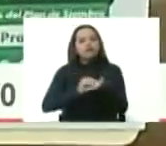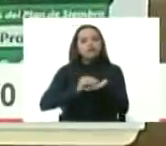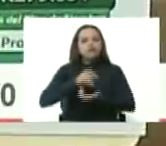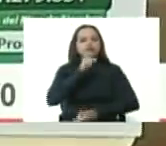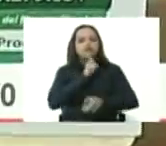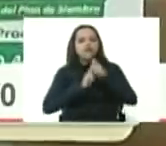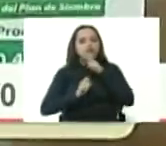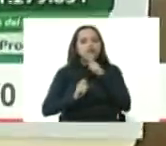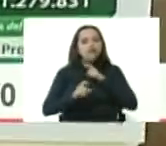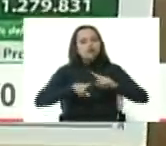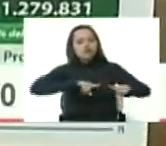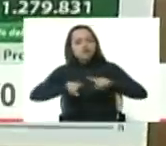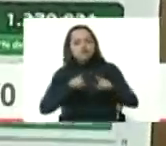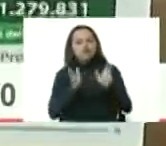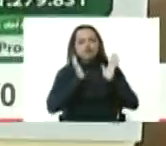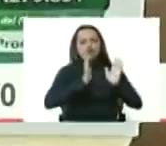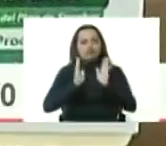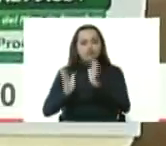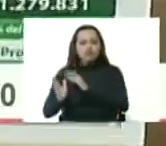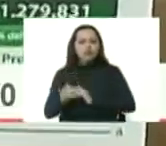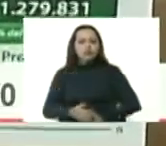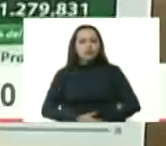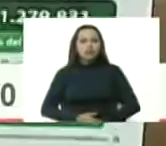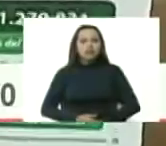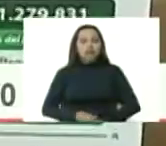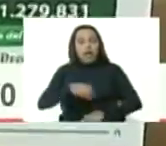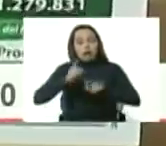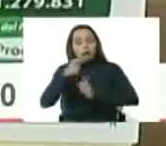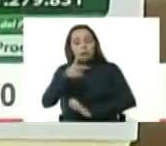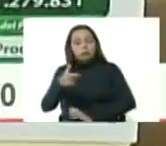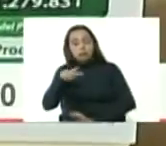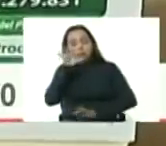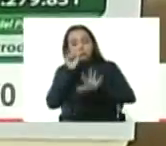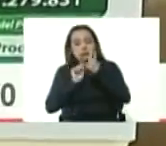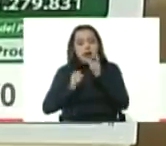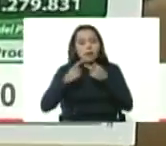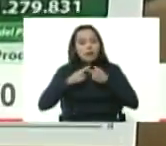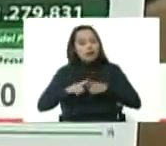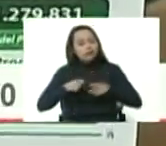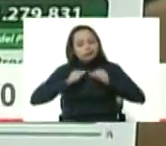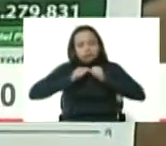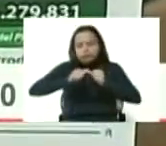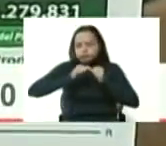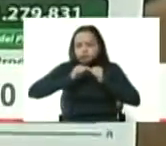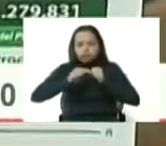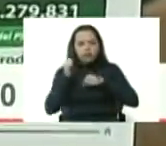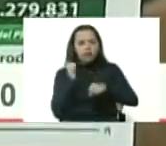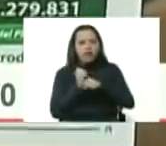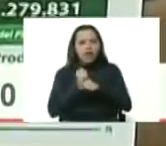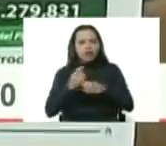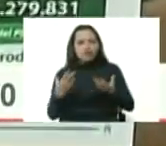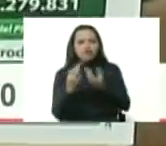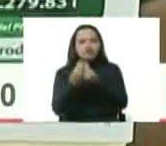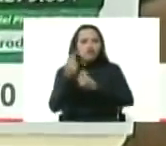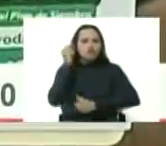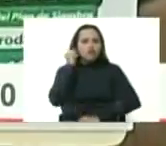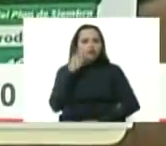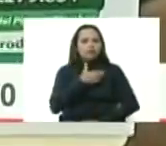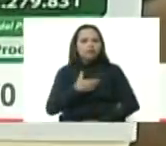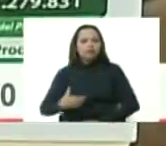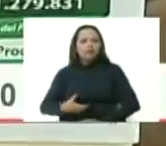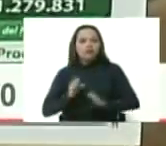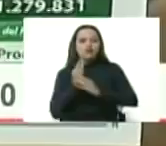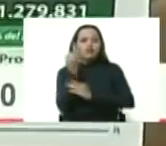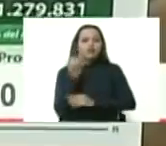organizativas logísticas con incomprensiones pero ahí va de la mano firme de esta mujer Tibisay León